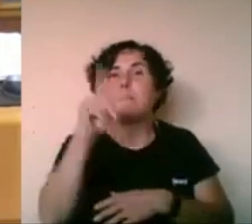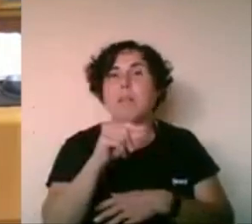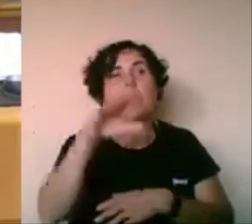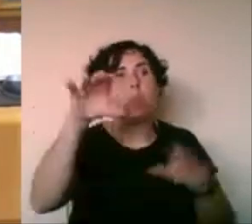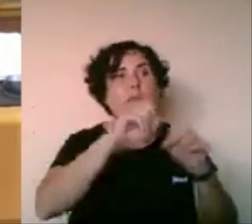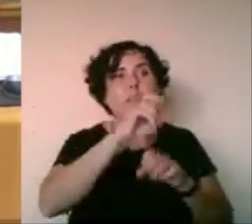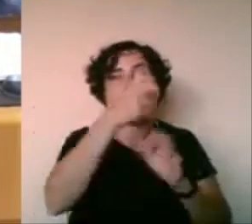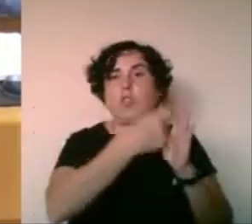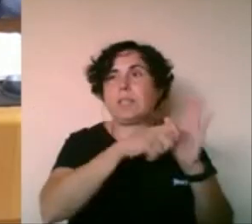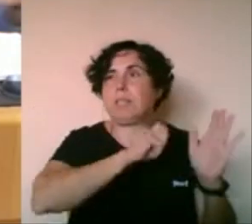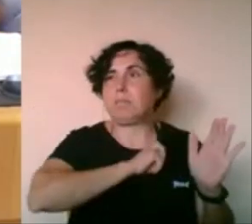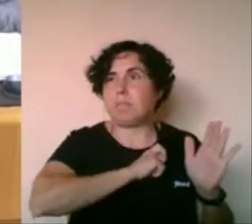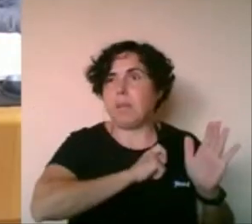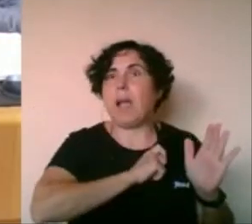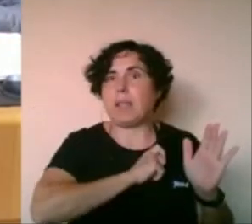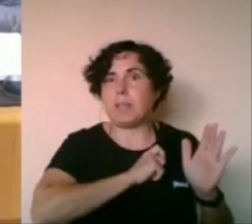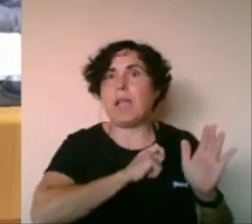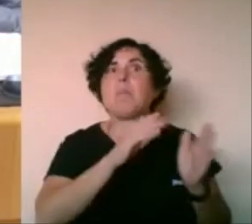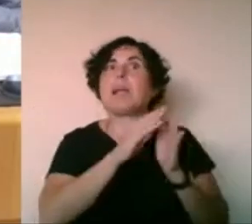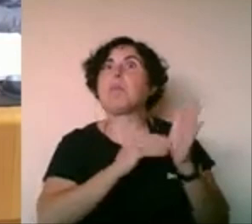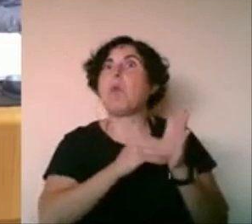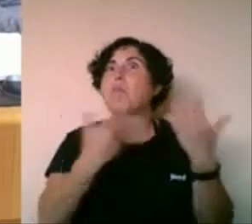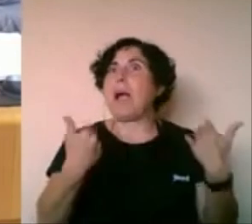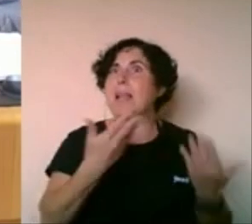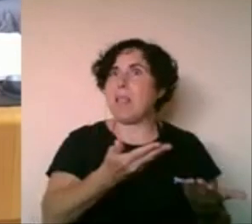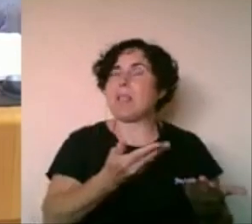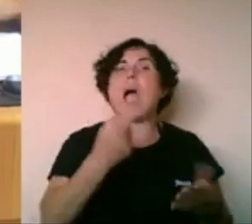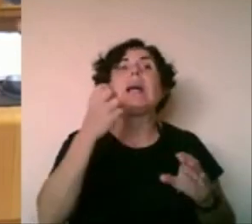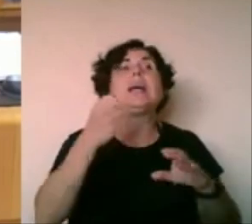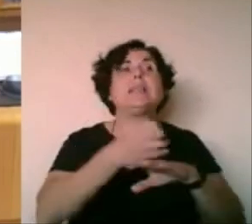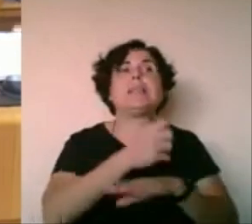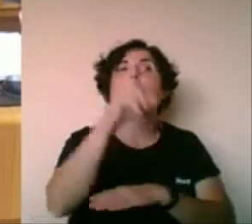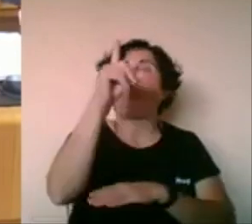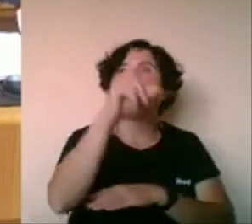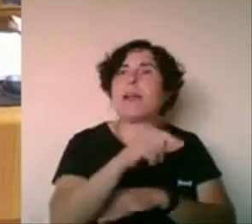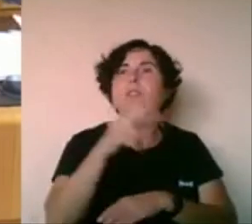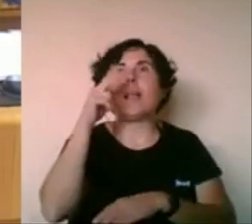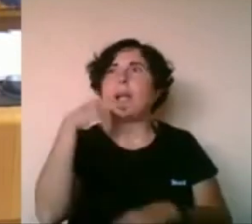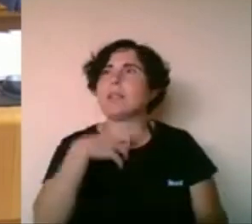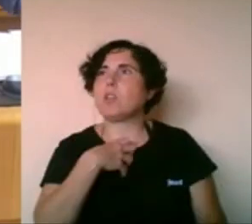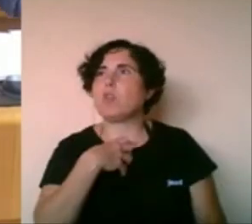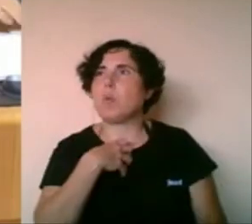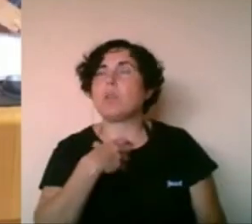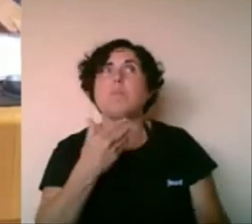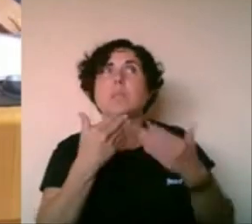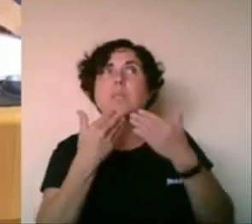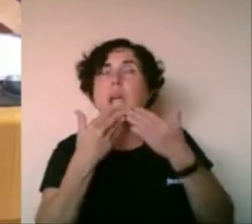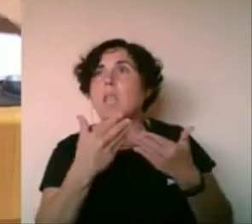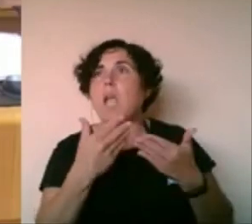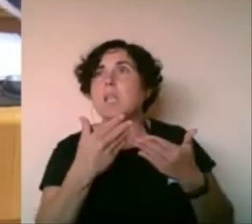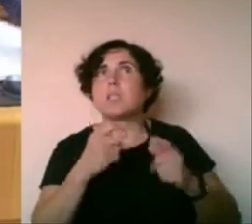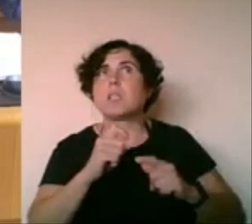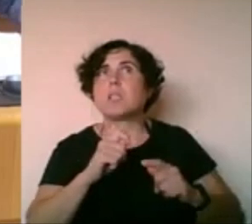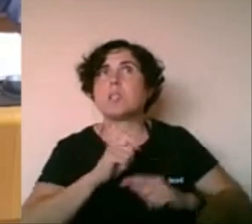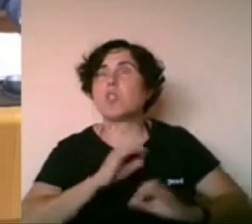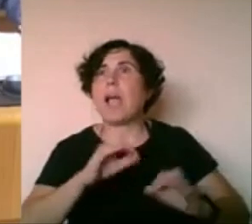nuestra comunidad valenciana, por ejemplo, Valencia, pues los alicantinos no tenemos derecho gracias al Gobierno de España. Yo creo que esto es un elemento a